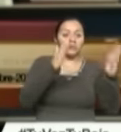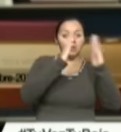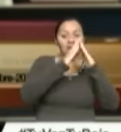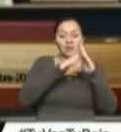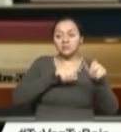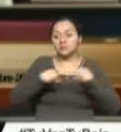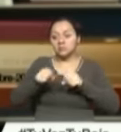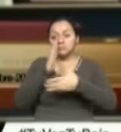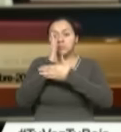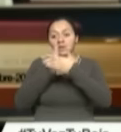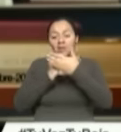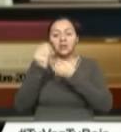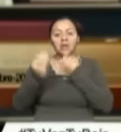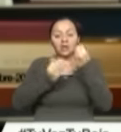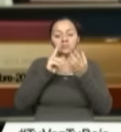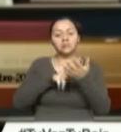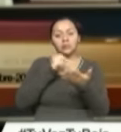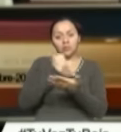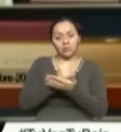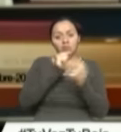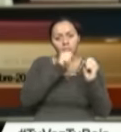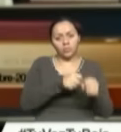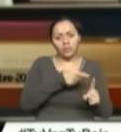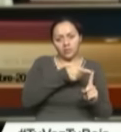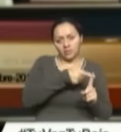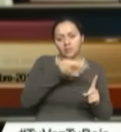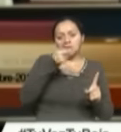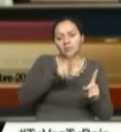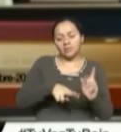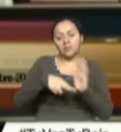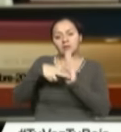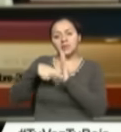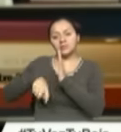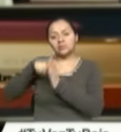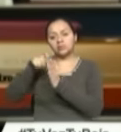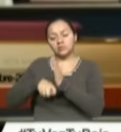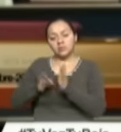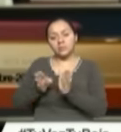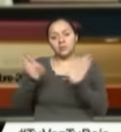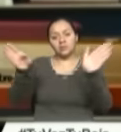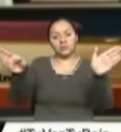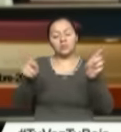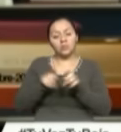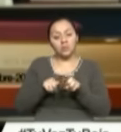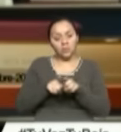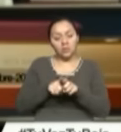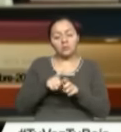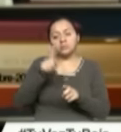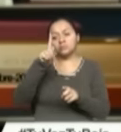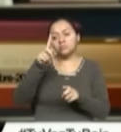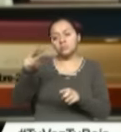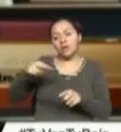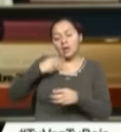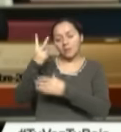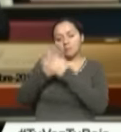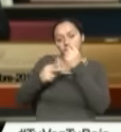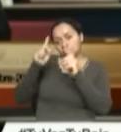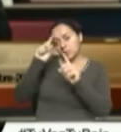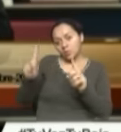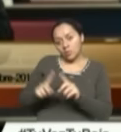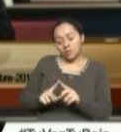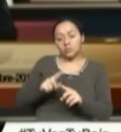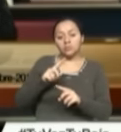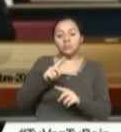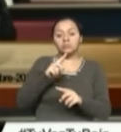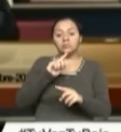tramitar también el divorcio o terminación de la unión de hecho por mutuo consentimiento, cuando